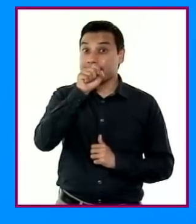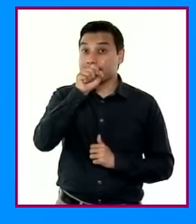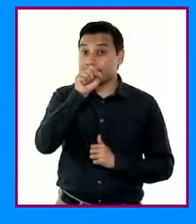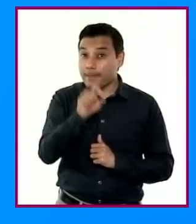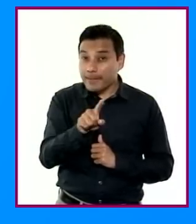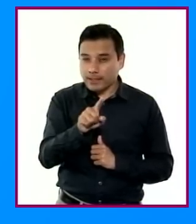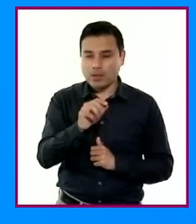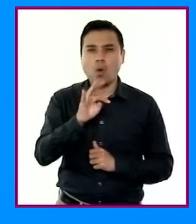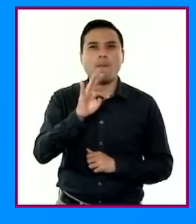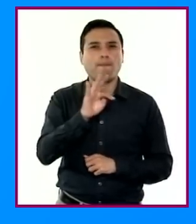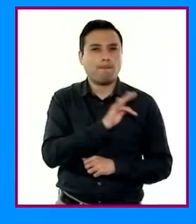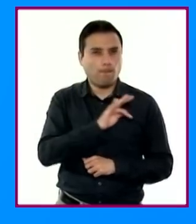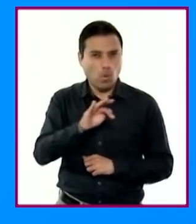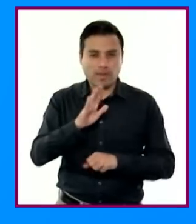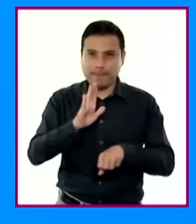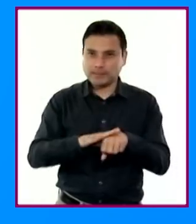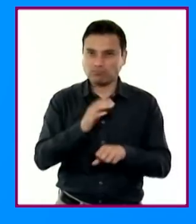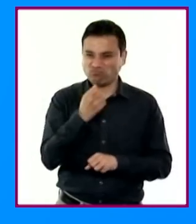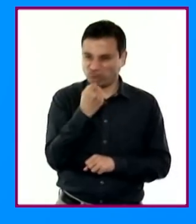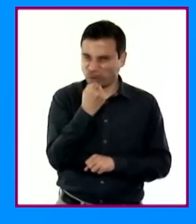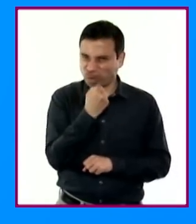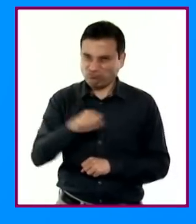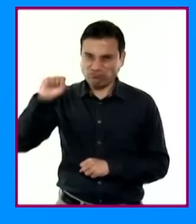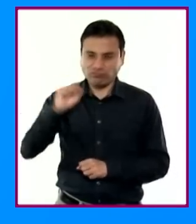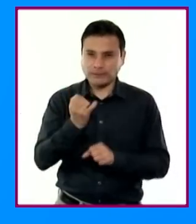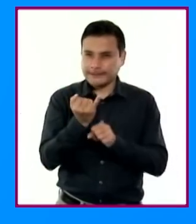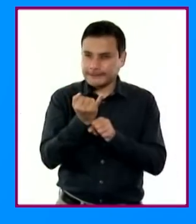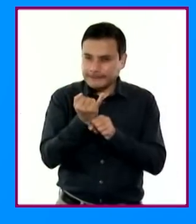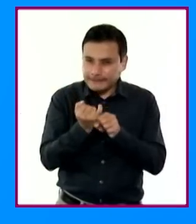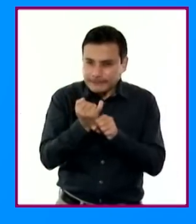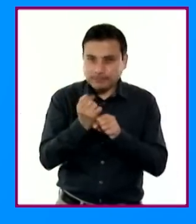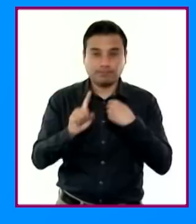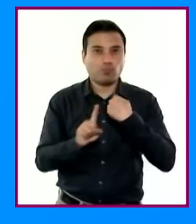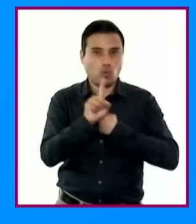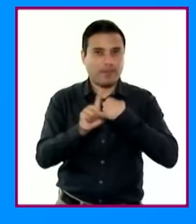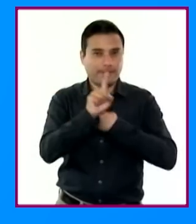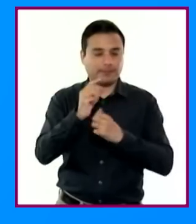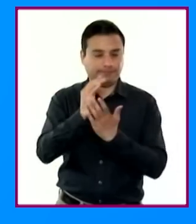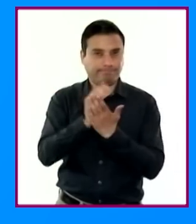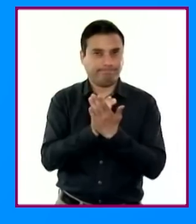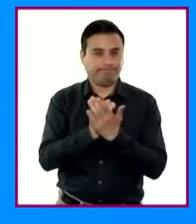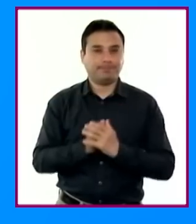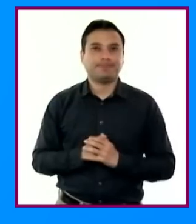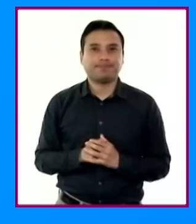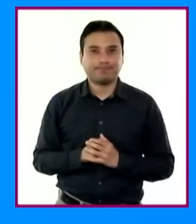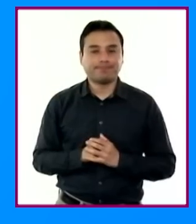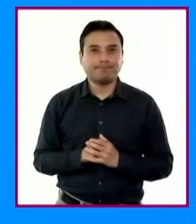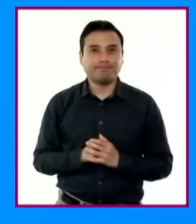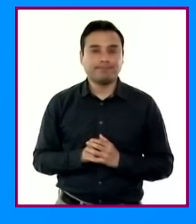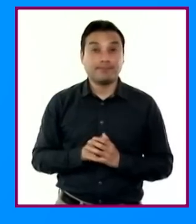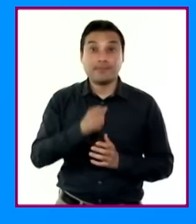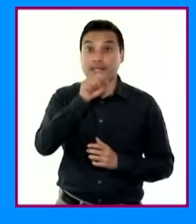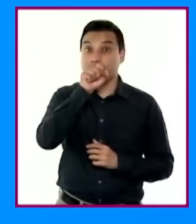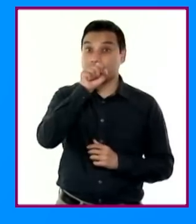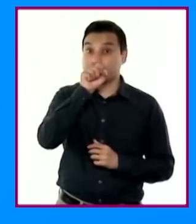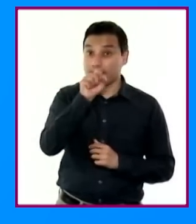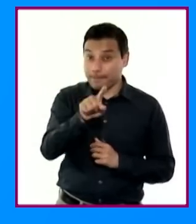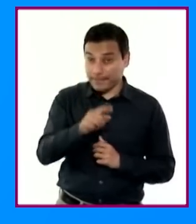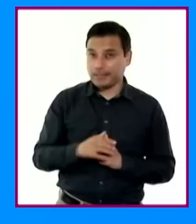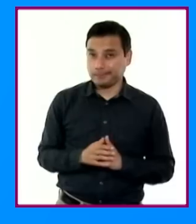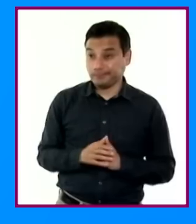habilidades para la indagación y la resolución de problemas, fortaleciendo también actitudes y valores